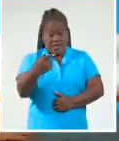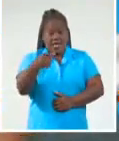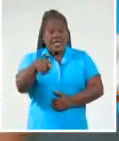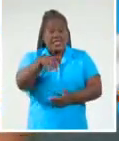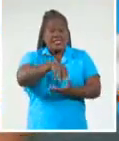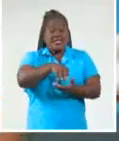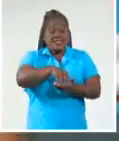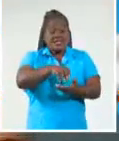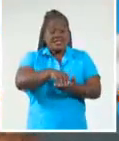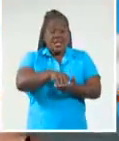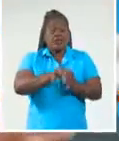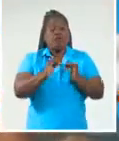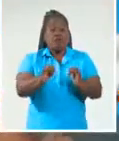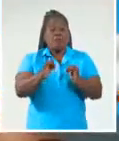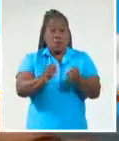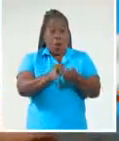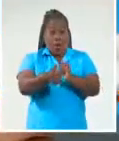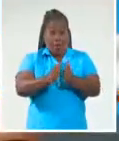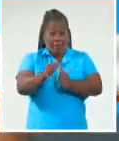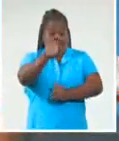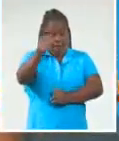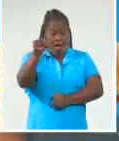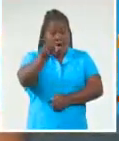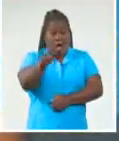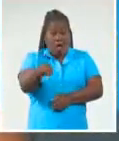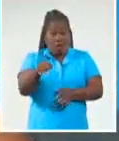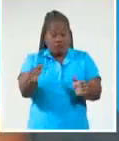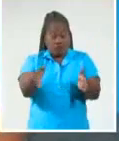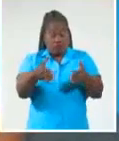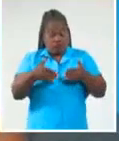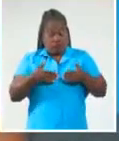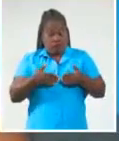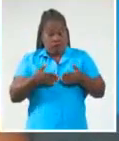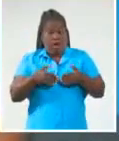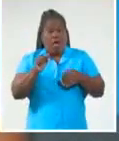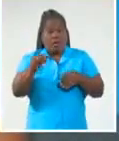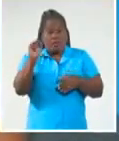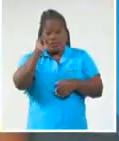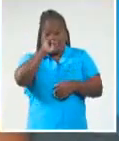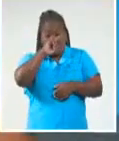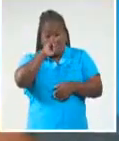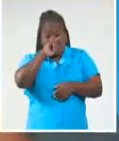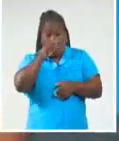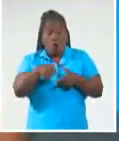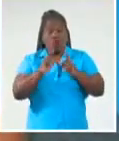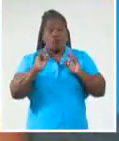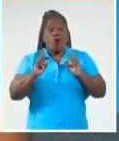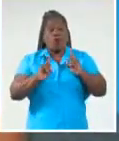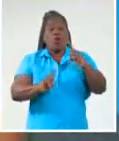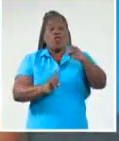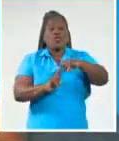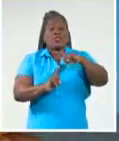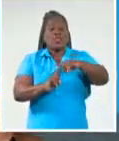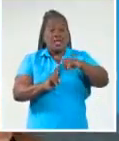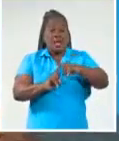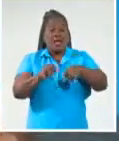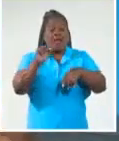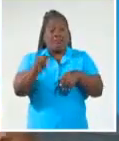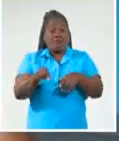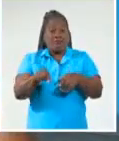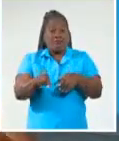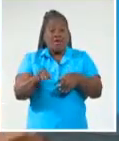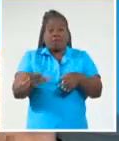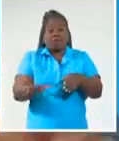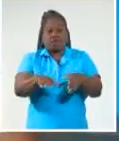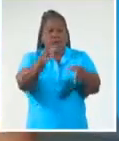Recursos de la Información del INDER donde acaba de concluir el congresillo técnico de la Liga Superior de Baloncesto que